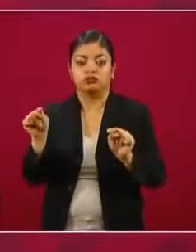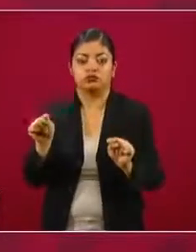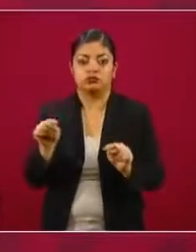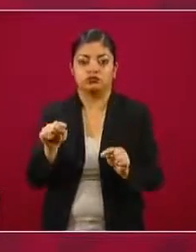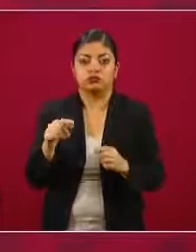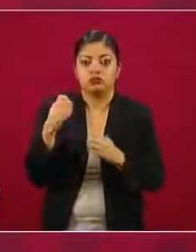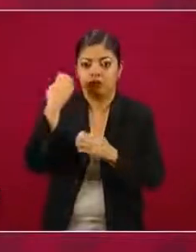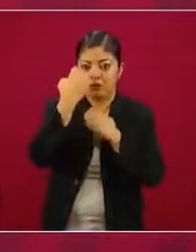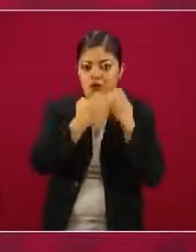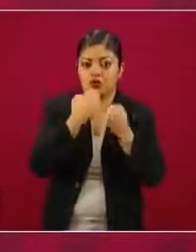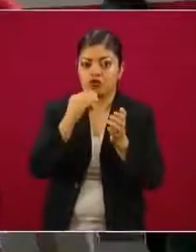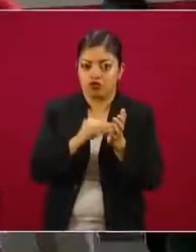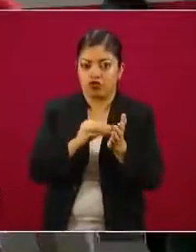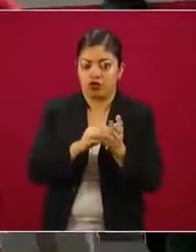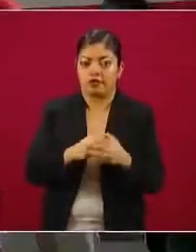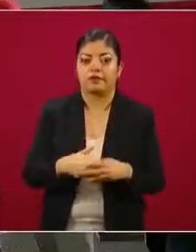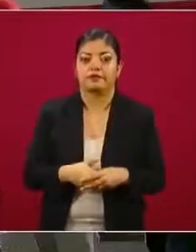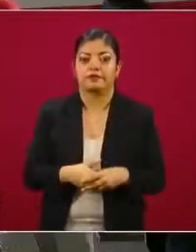autoevaluación.